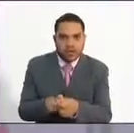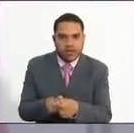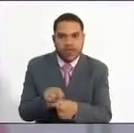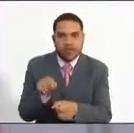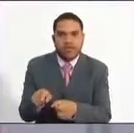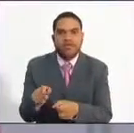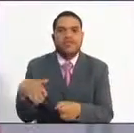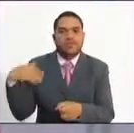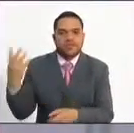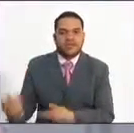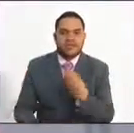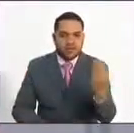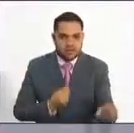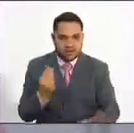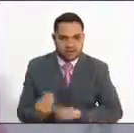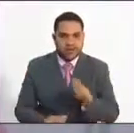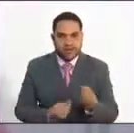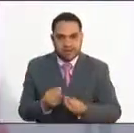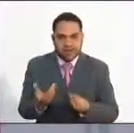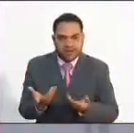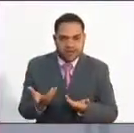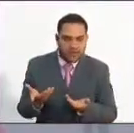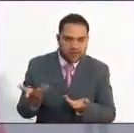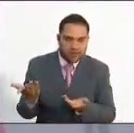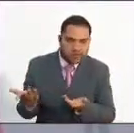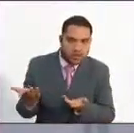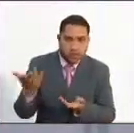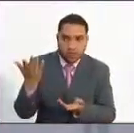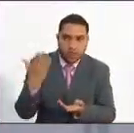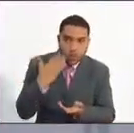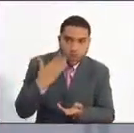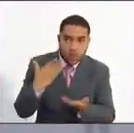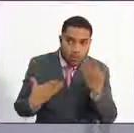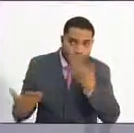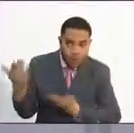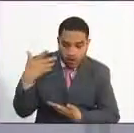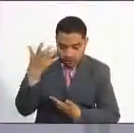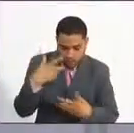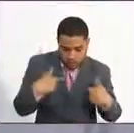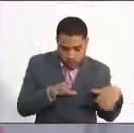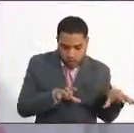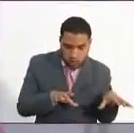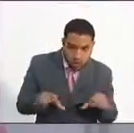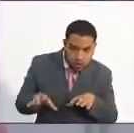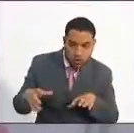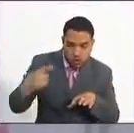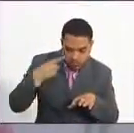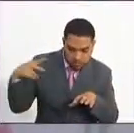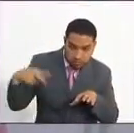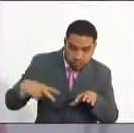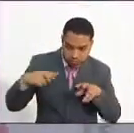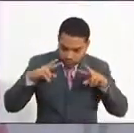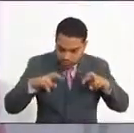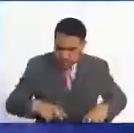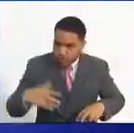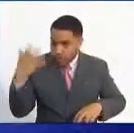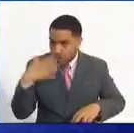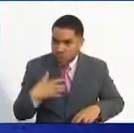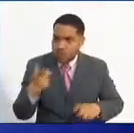acudir a las pruebas comportamentales y de conocimientos.